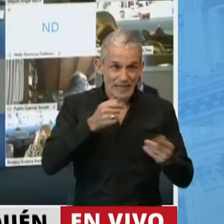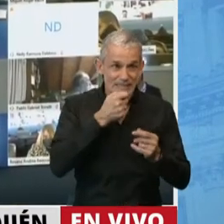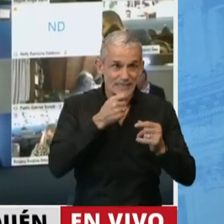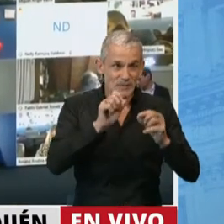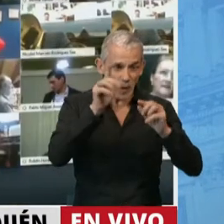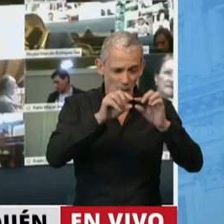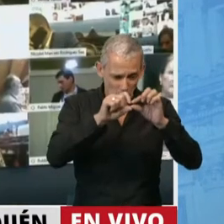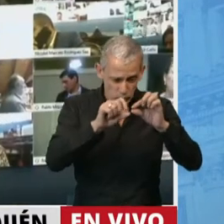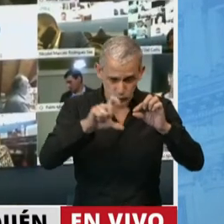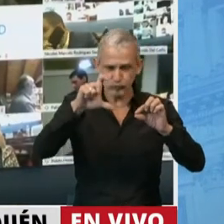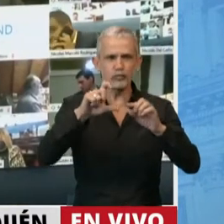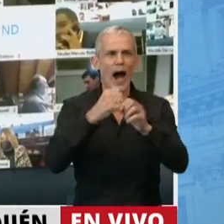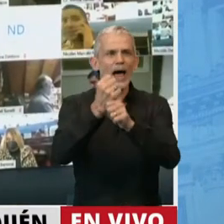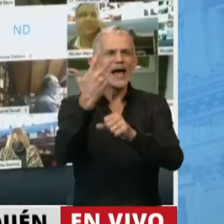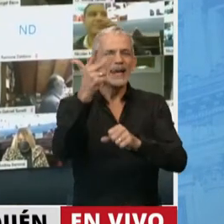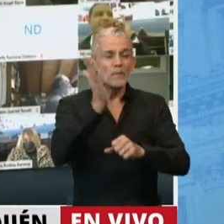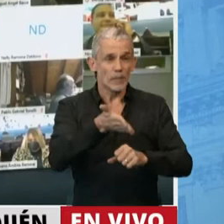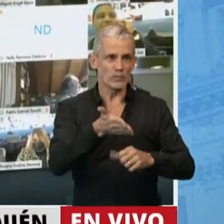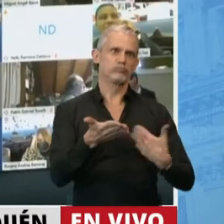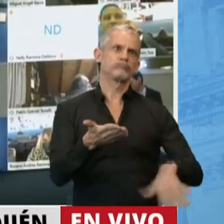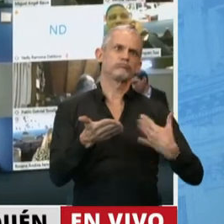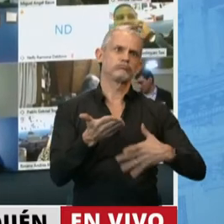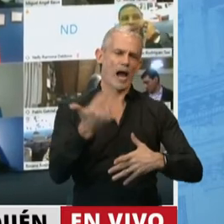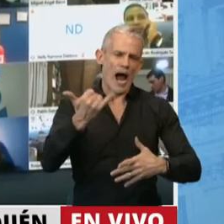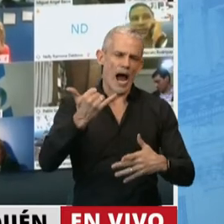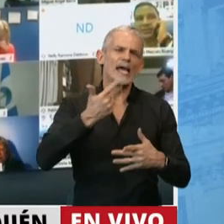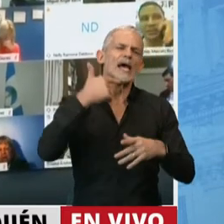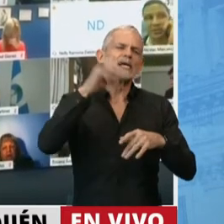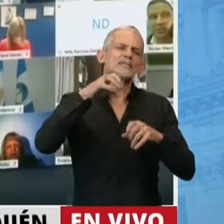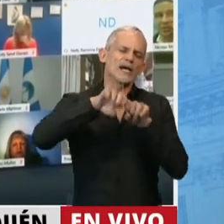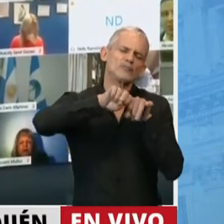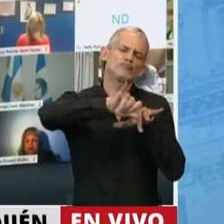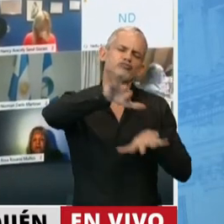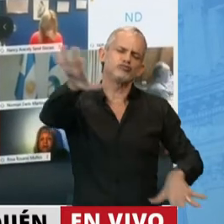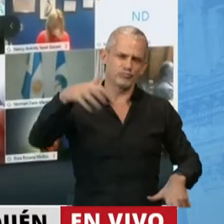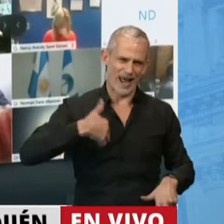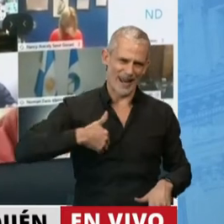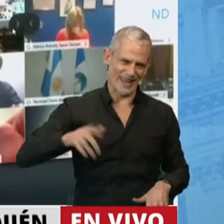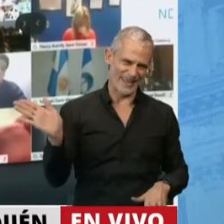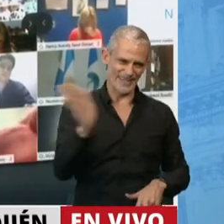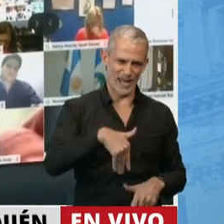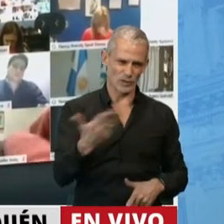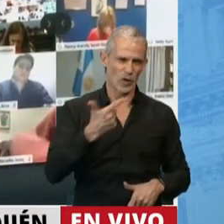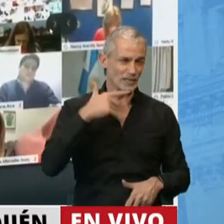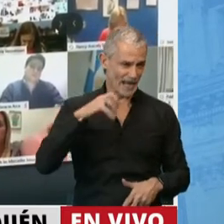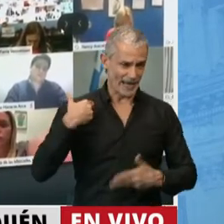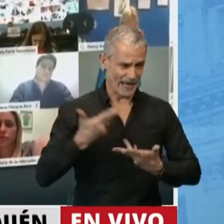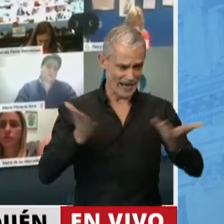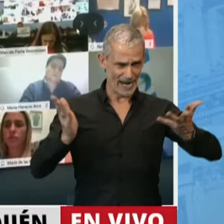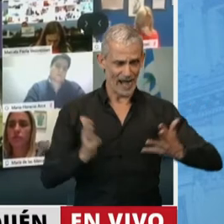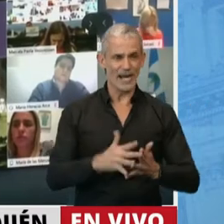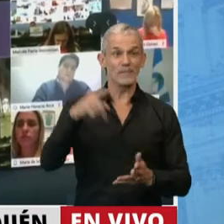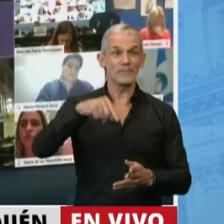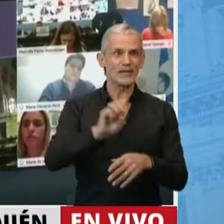subiera al 3% lograríamos tener cobertura de sangre al 100%. En este caso y en estas